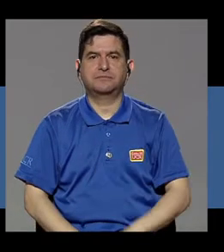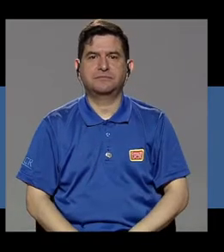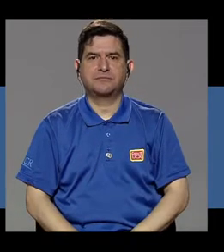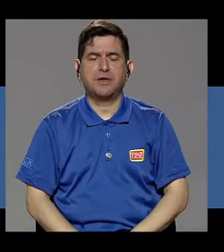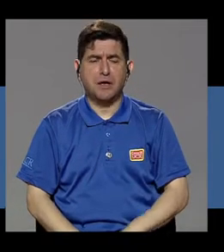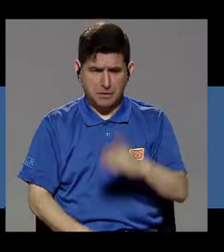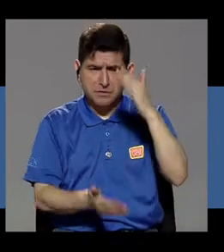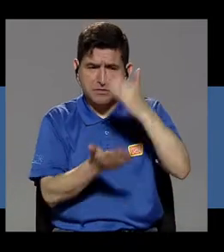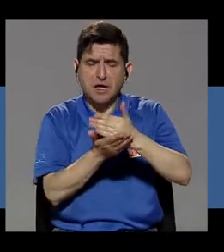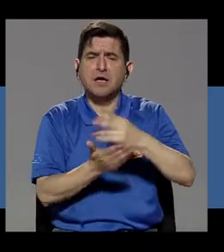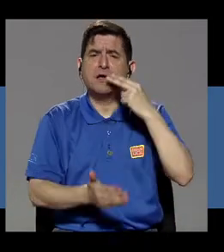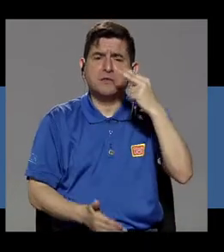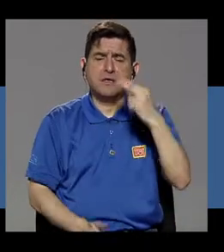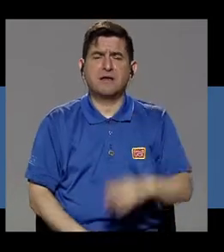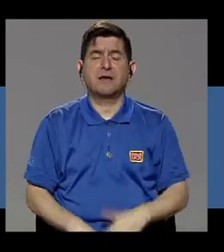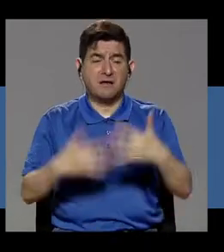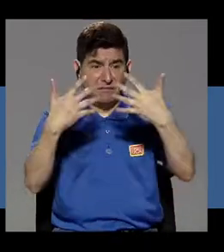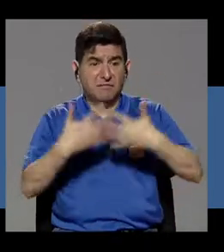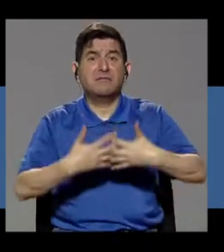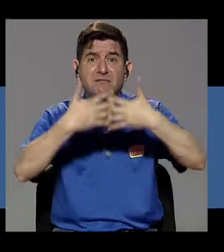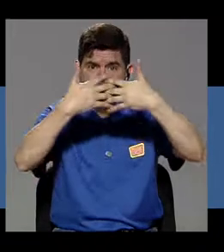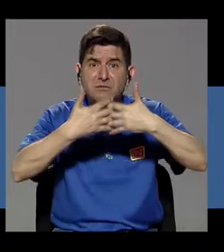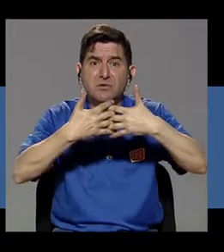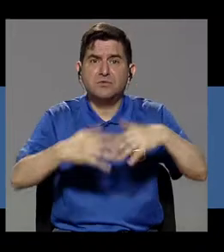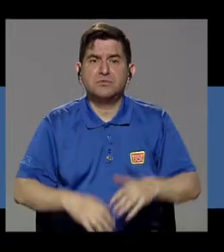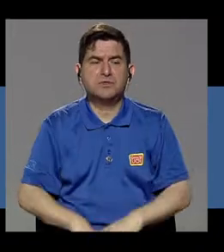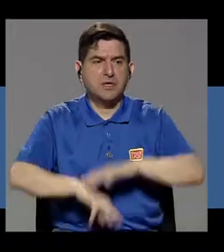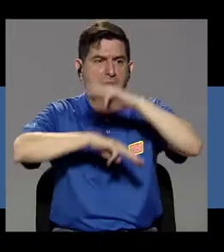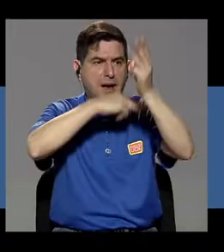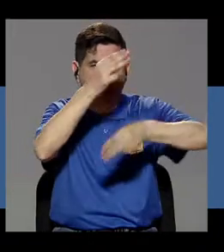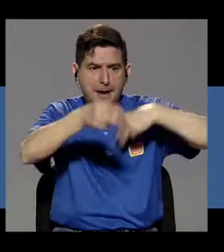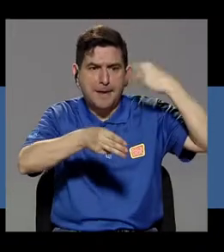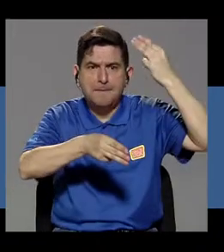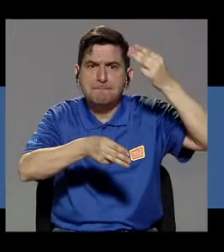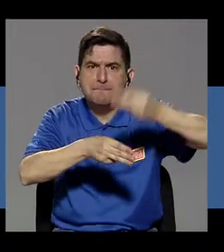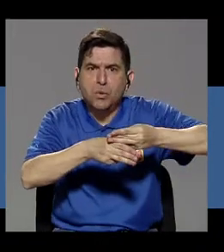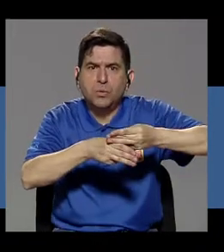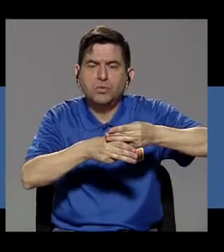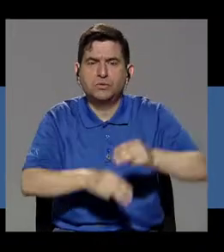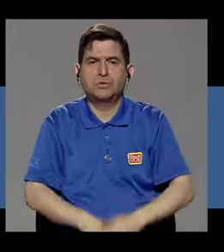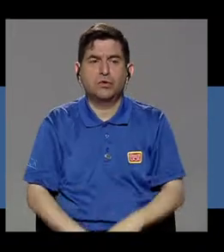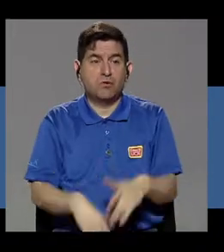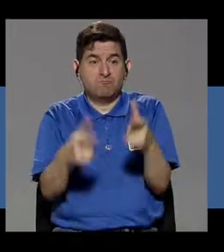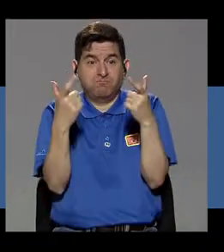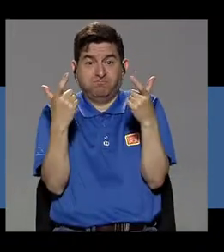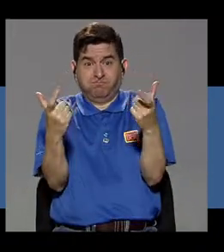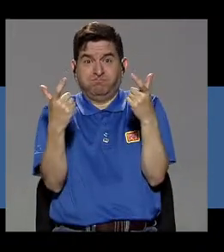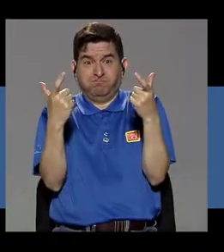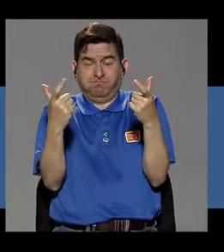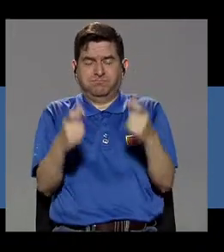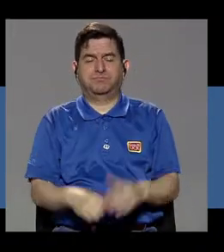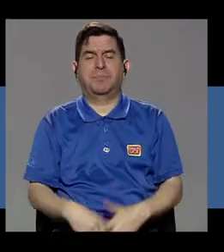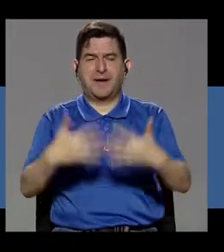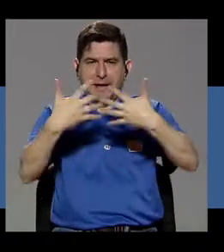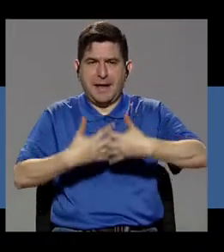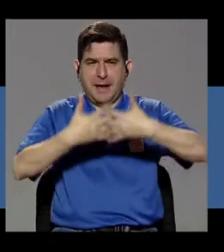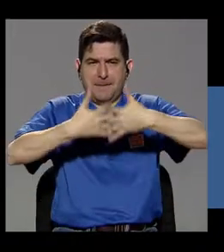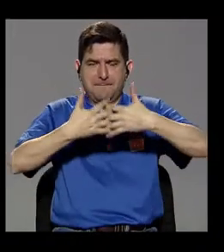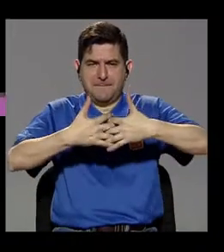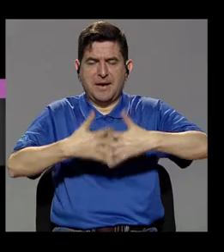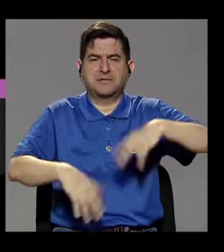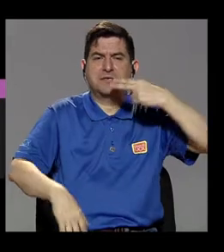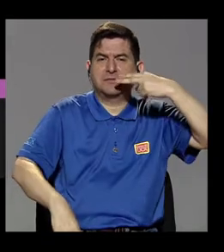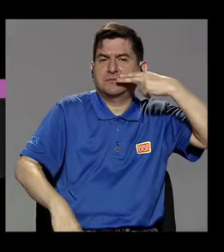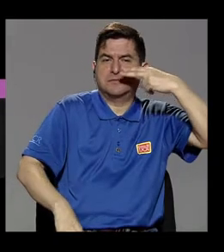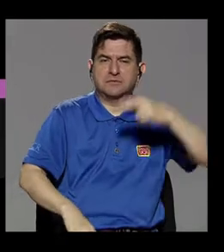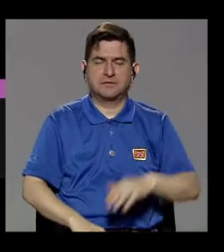Claro, que dejen de fumar. Si es una industria mundialmente rentable para las grandes tabacaleras, además,